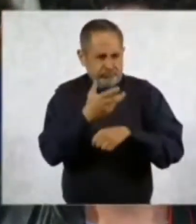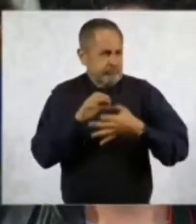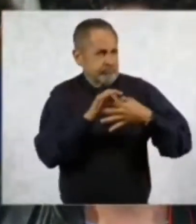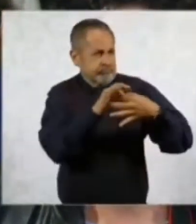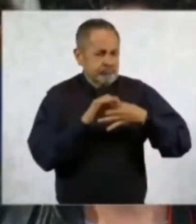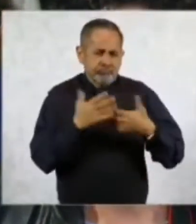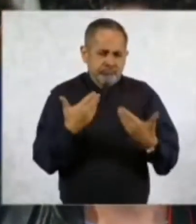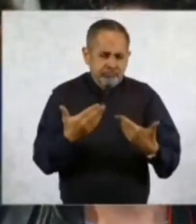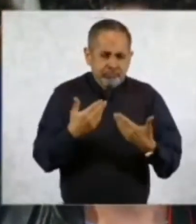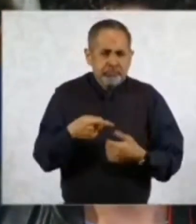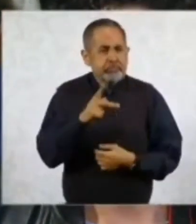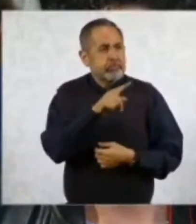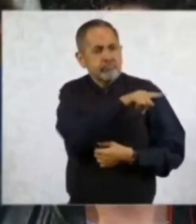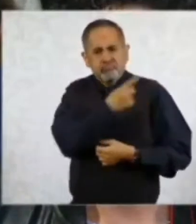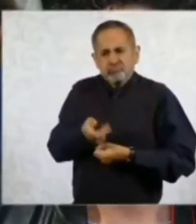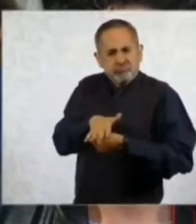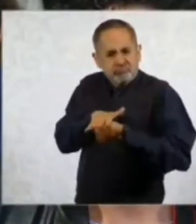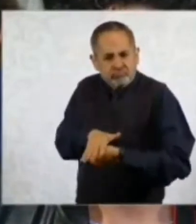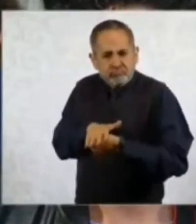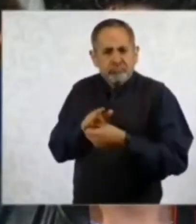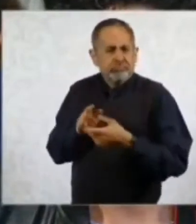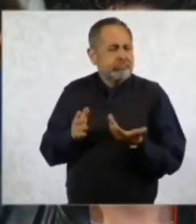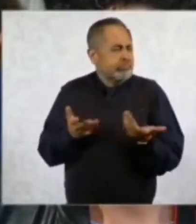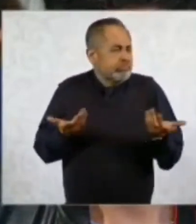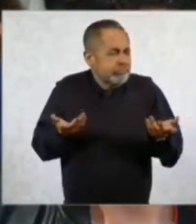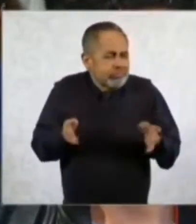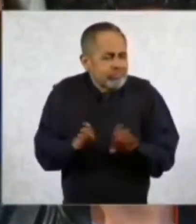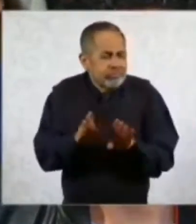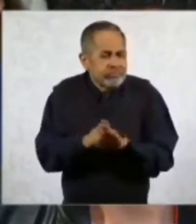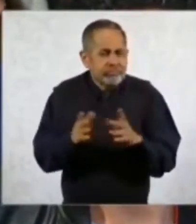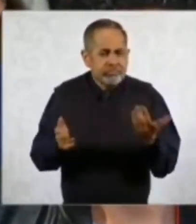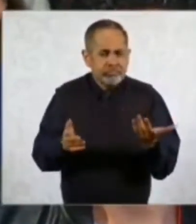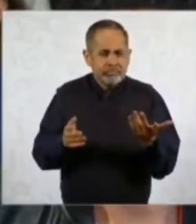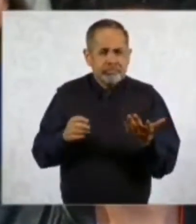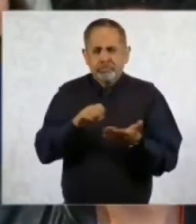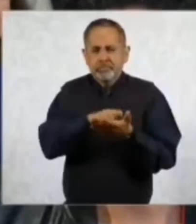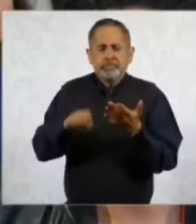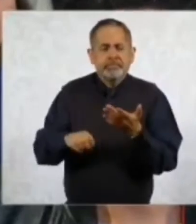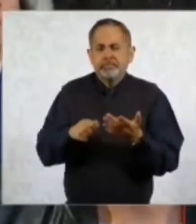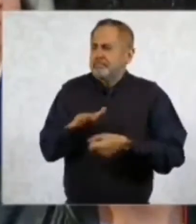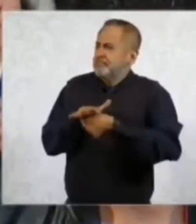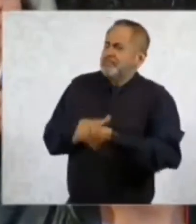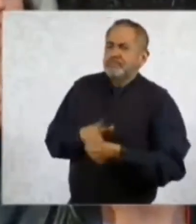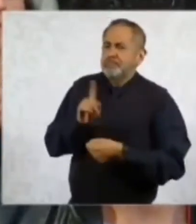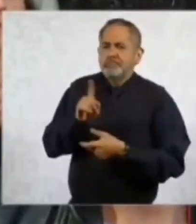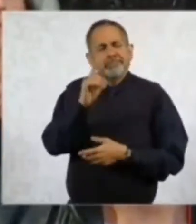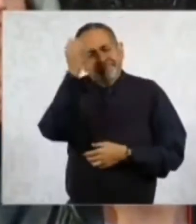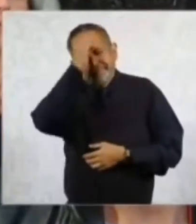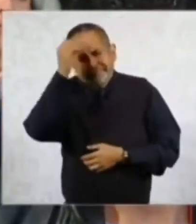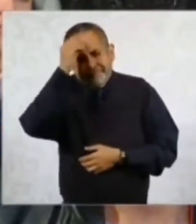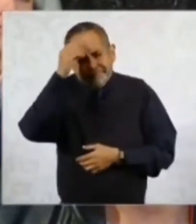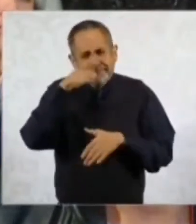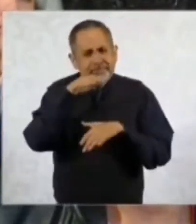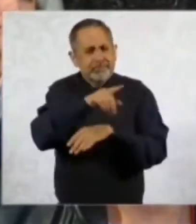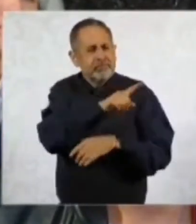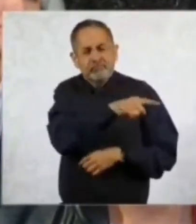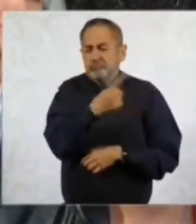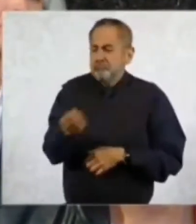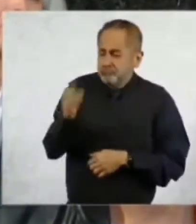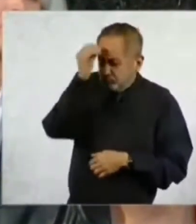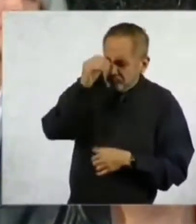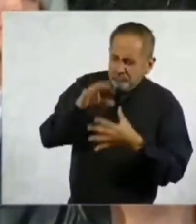pero sobre todo en las presiones que se están teniendo en torno a, en un principio, bueno, más que presiones, opiniones en torno a la reforma del Poder Judicial,